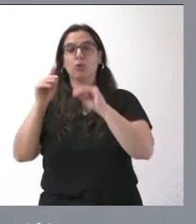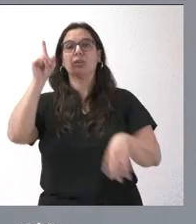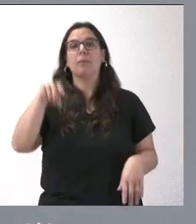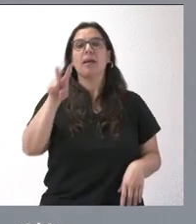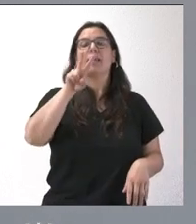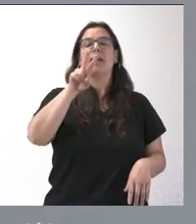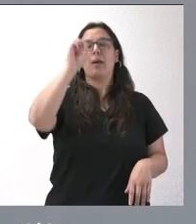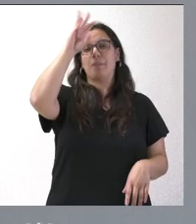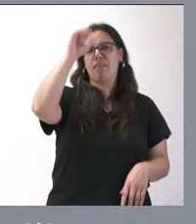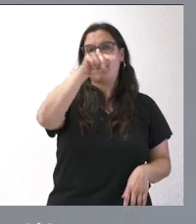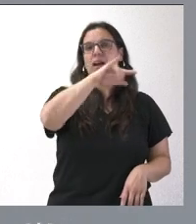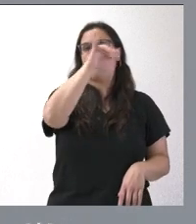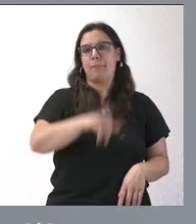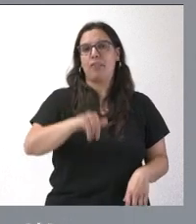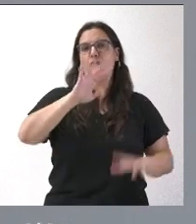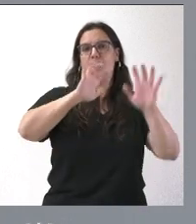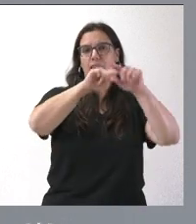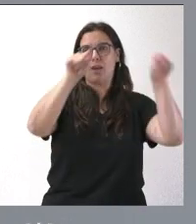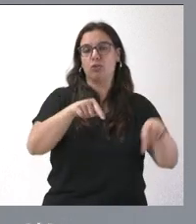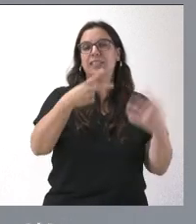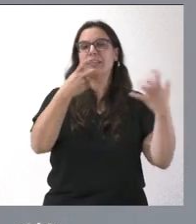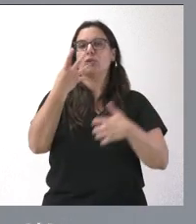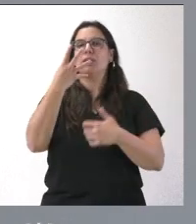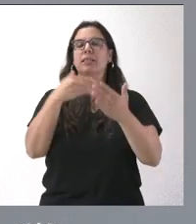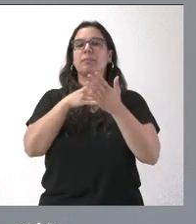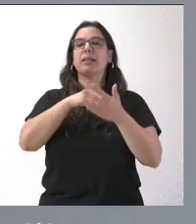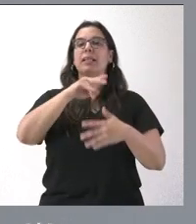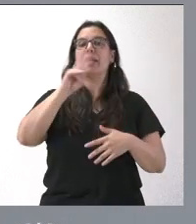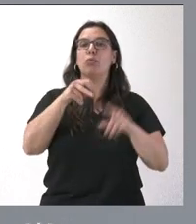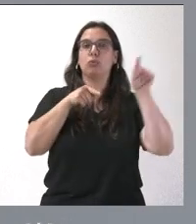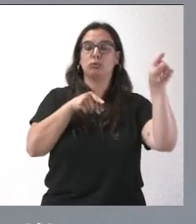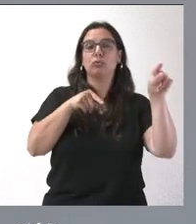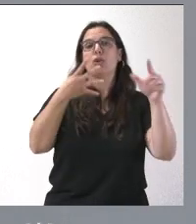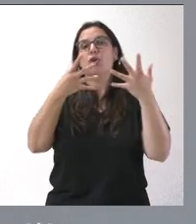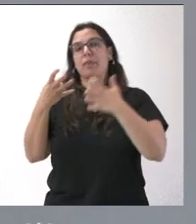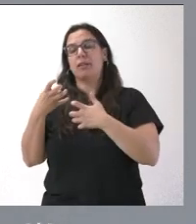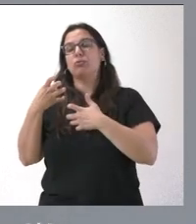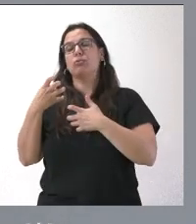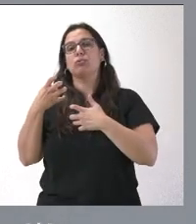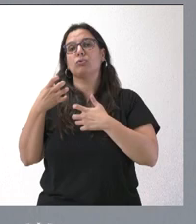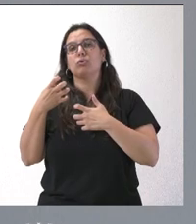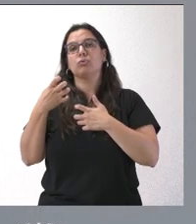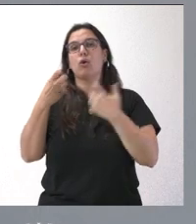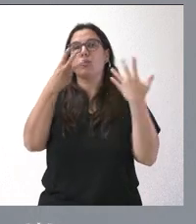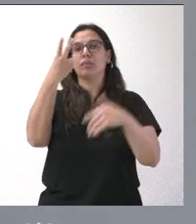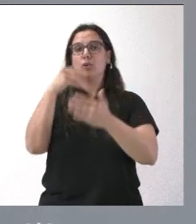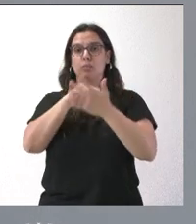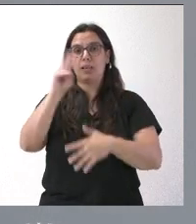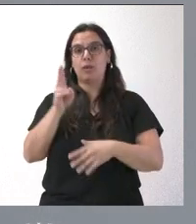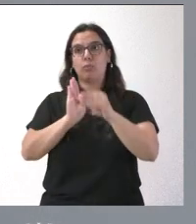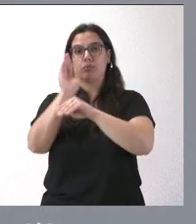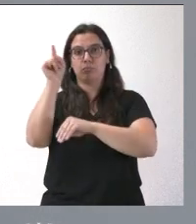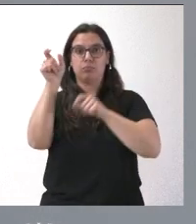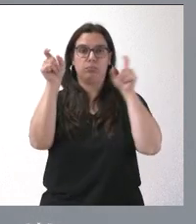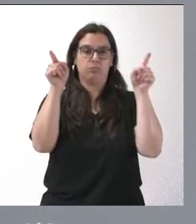en León. 714.000 euros para la inversión en Castrojeriz, 982.000 para la